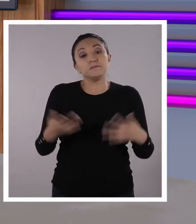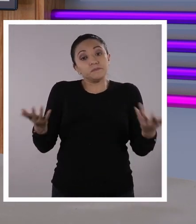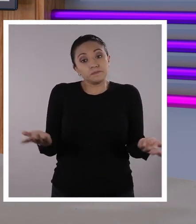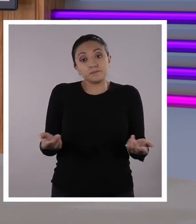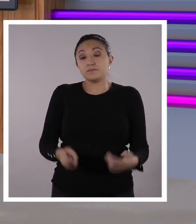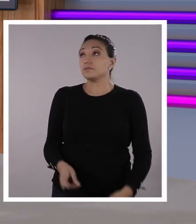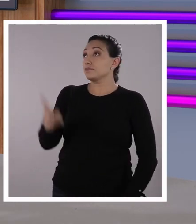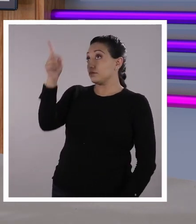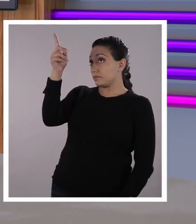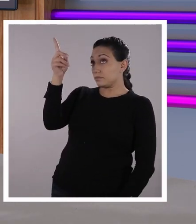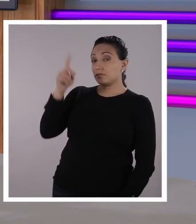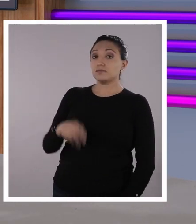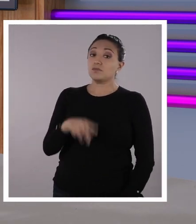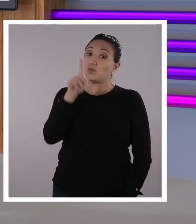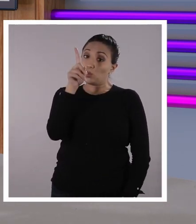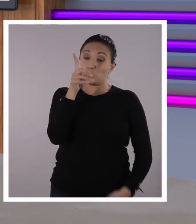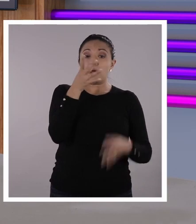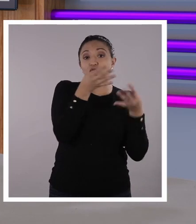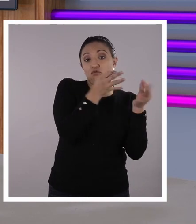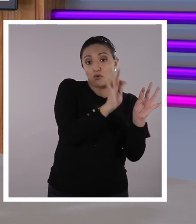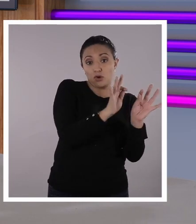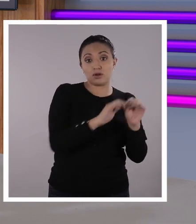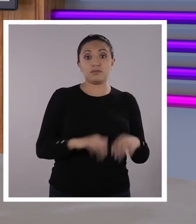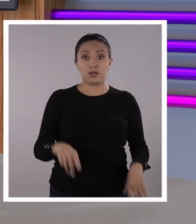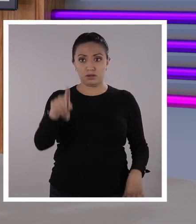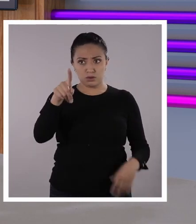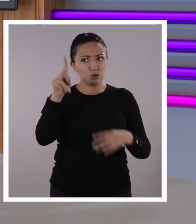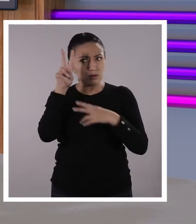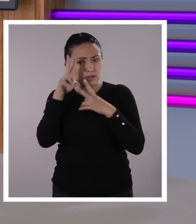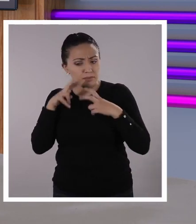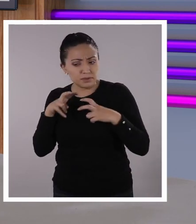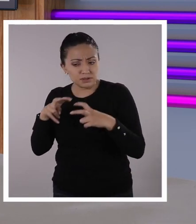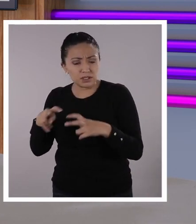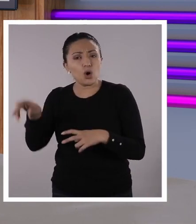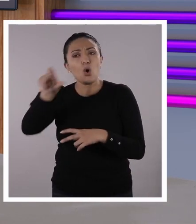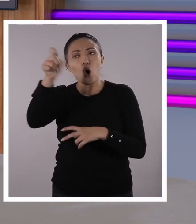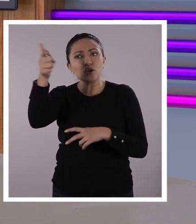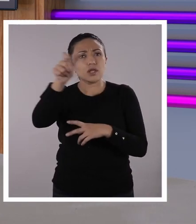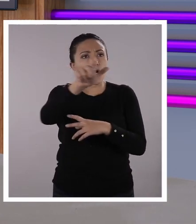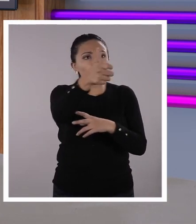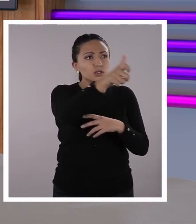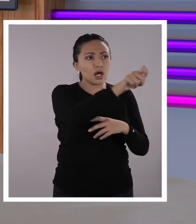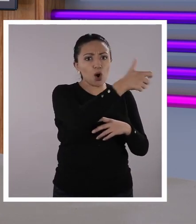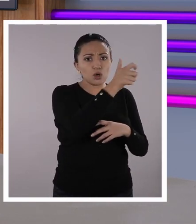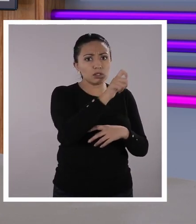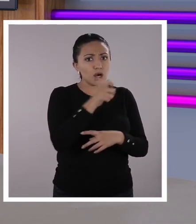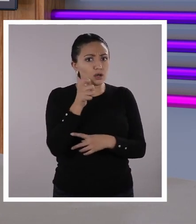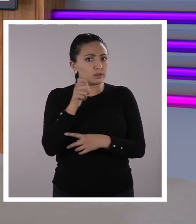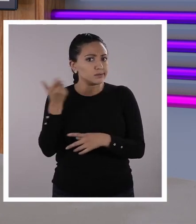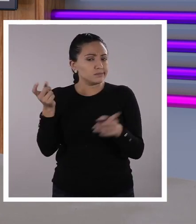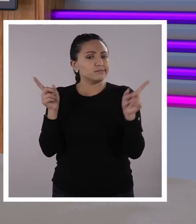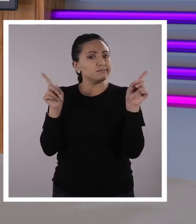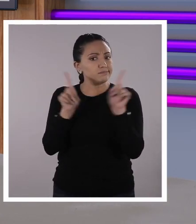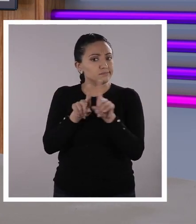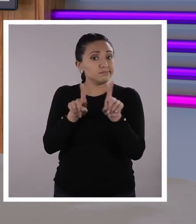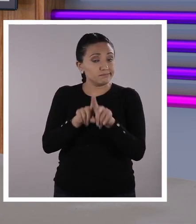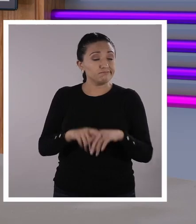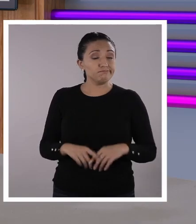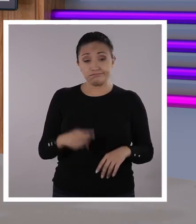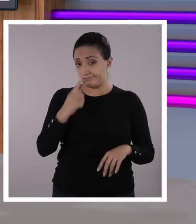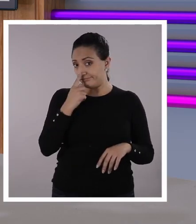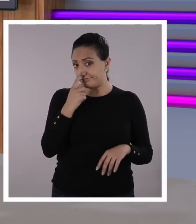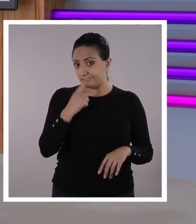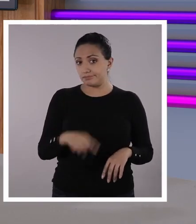estas es un tipo de normas APA. Les invito a investigar en casa. Hay otras normas también para citar fuentes súper